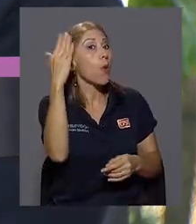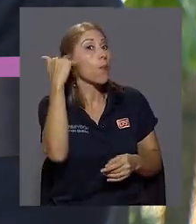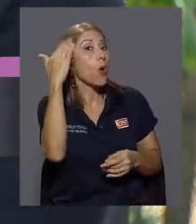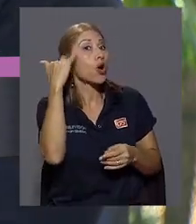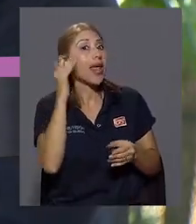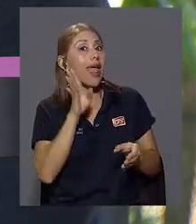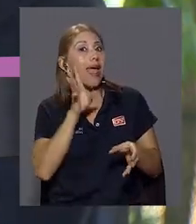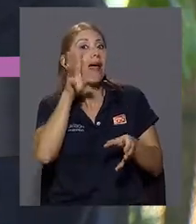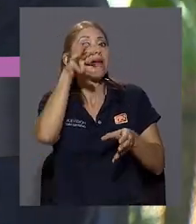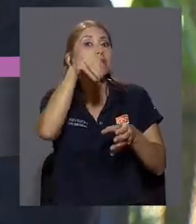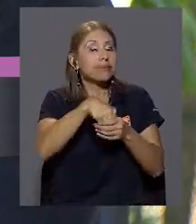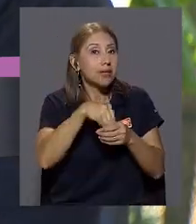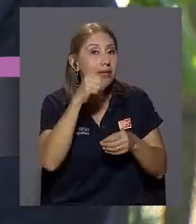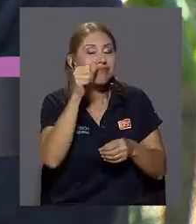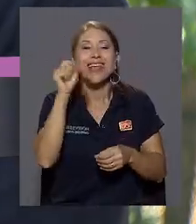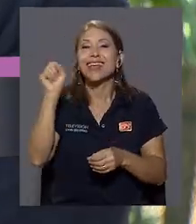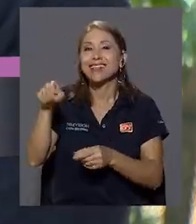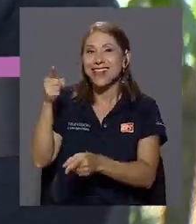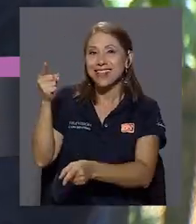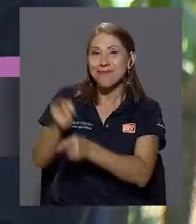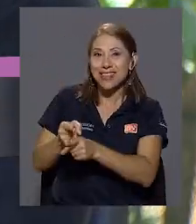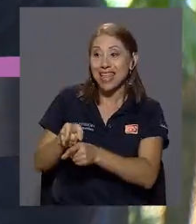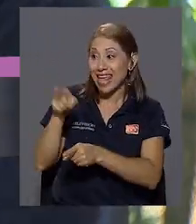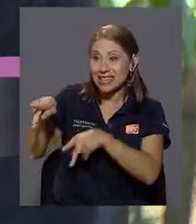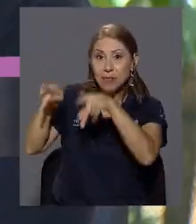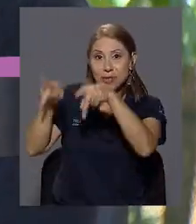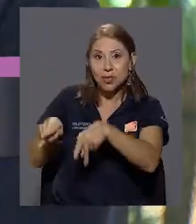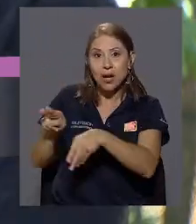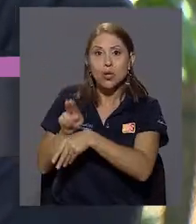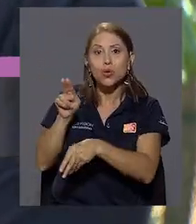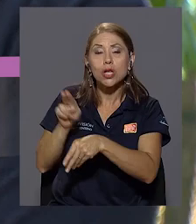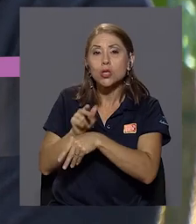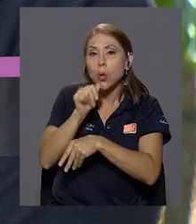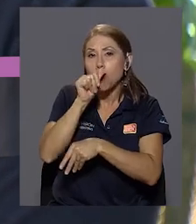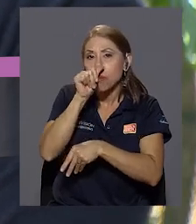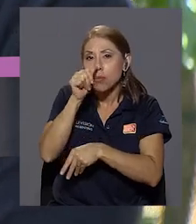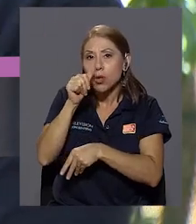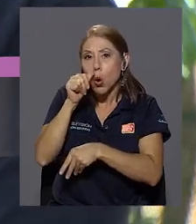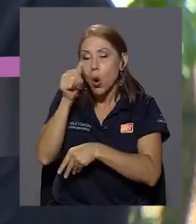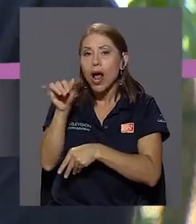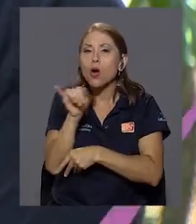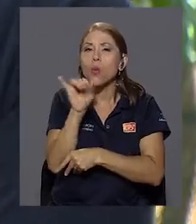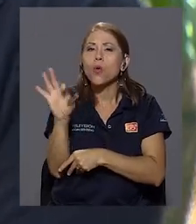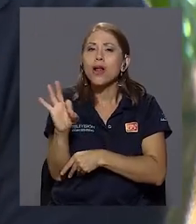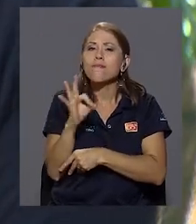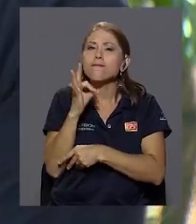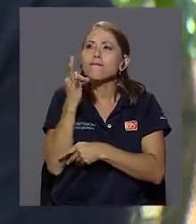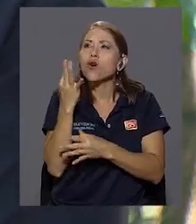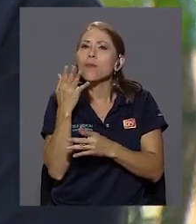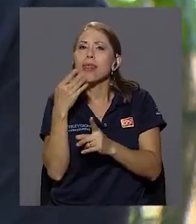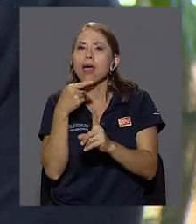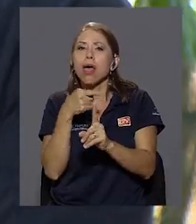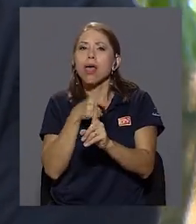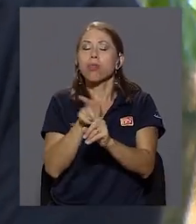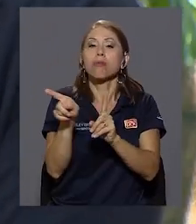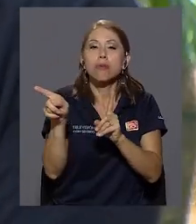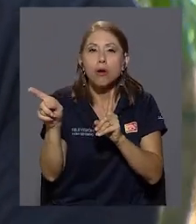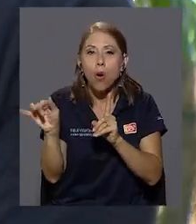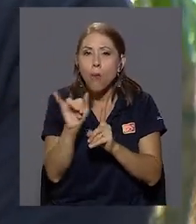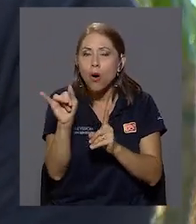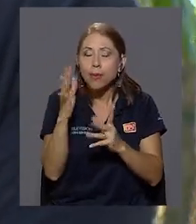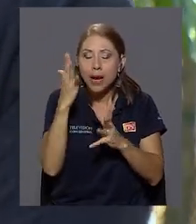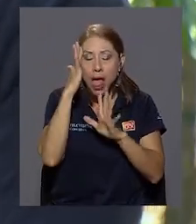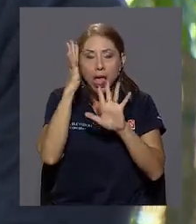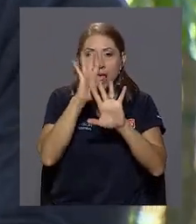Exactamente, es lo que llevó a esa persona que utilizó la droga como un escape, como un evasor,